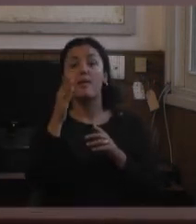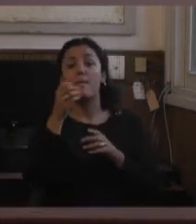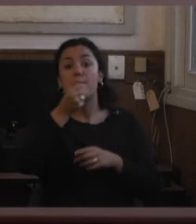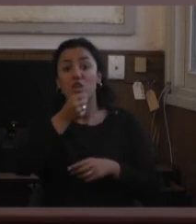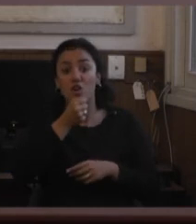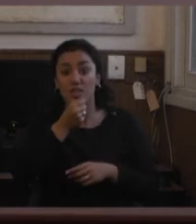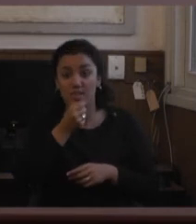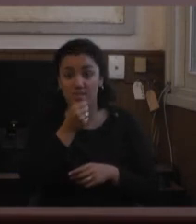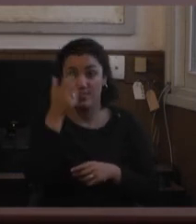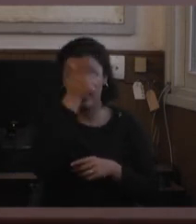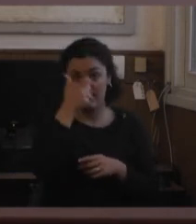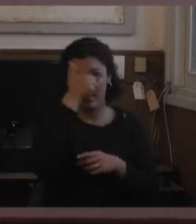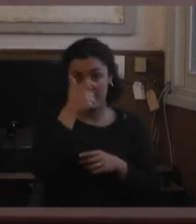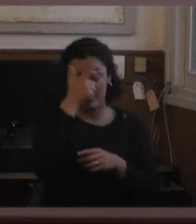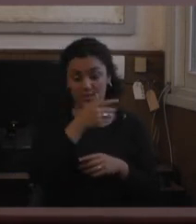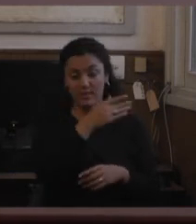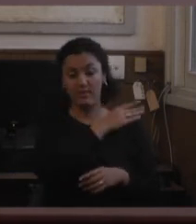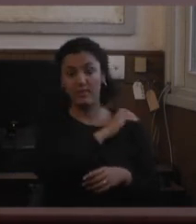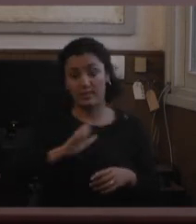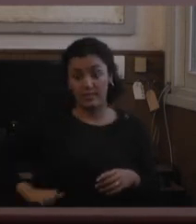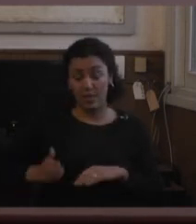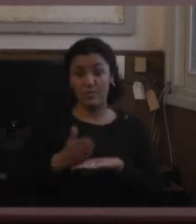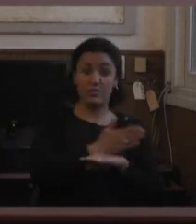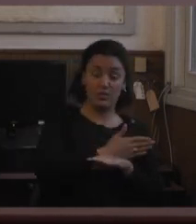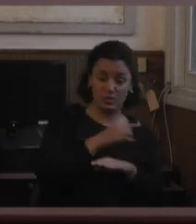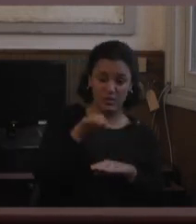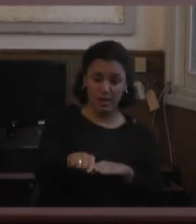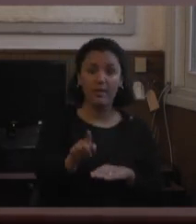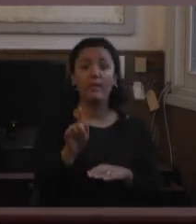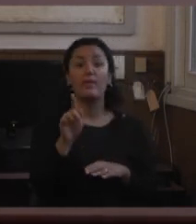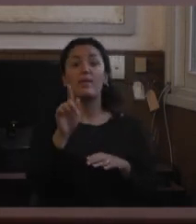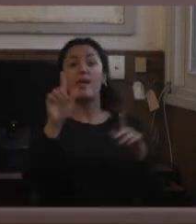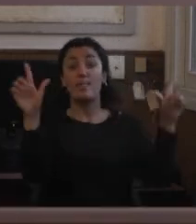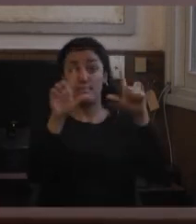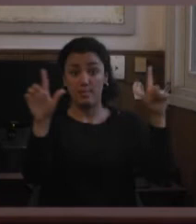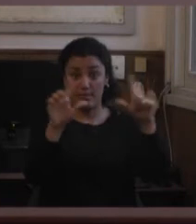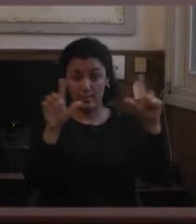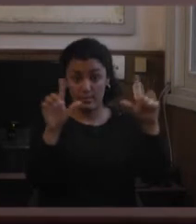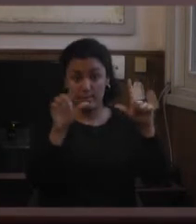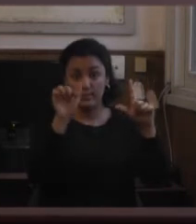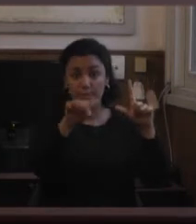anterior en el noticiero de la televisión pública argentina pero hablaba sobre discapacidad